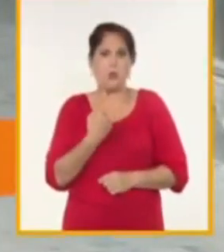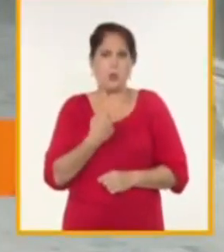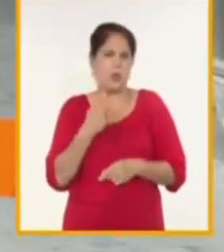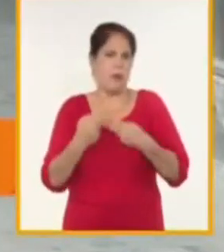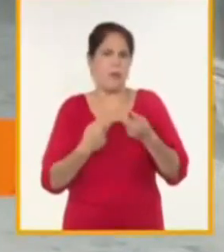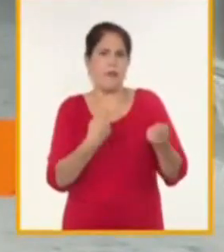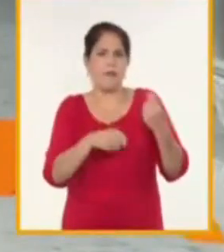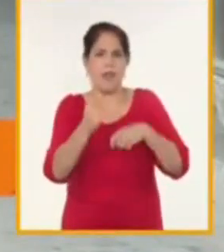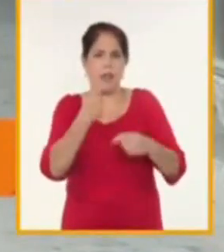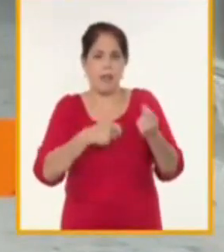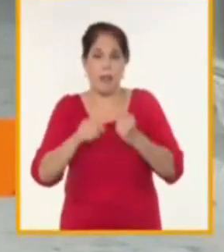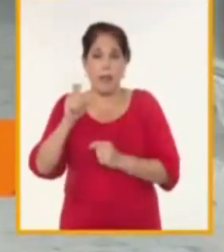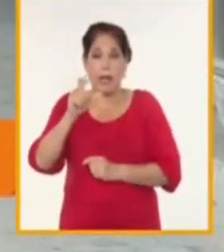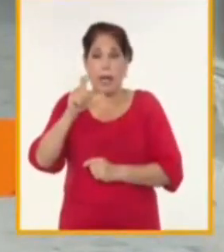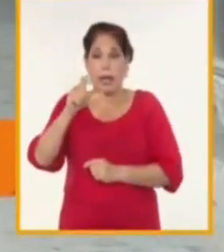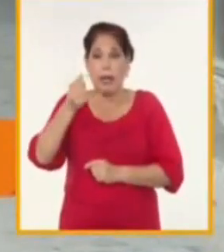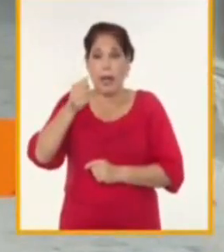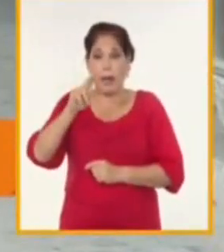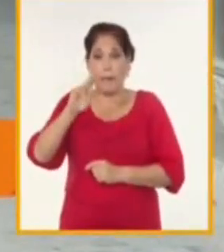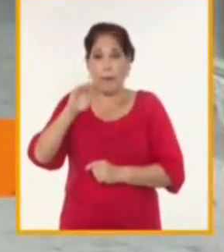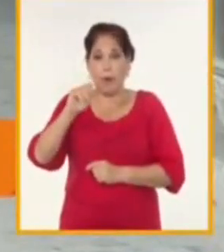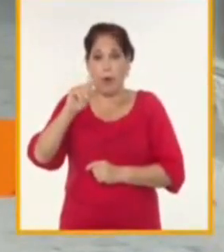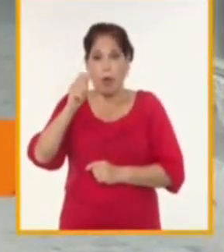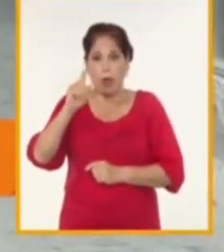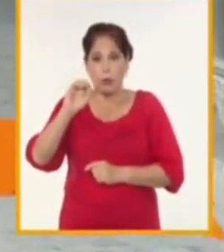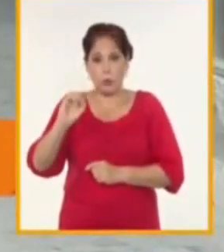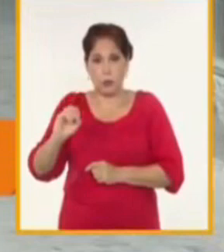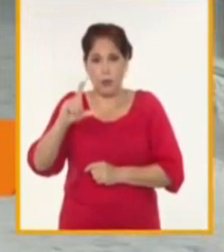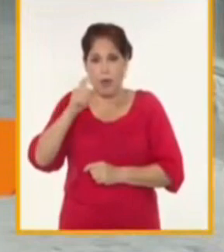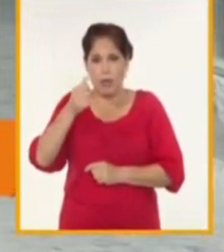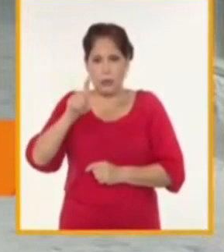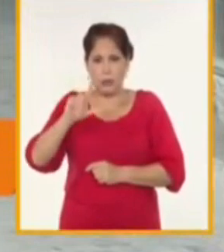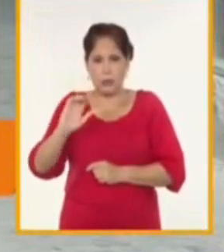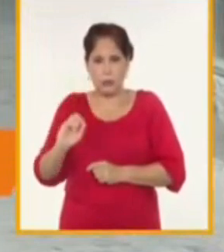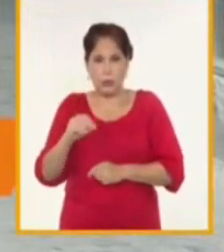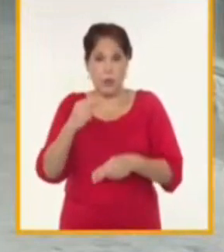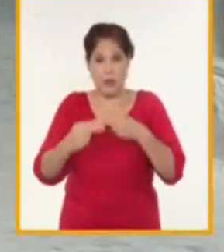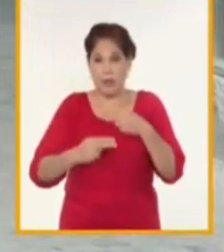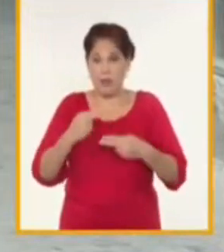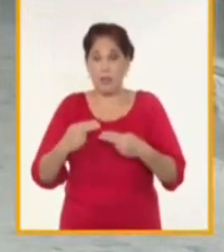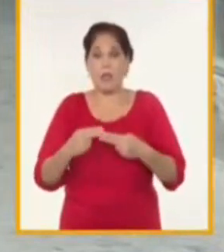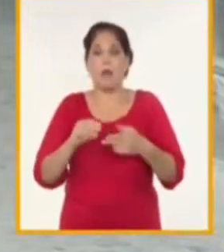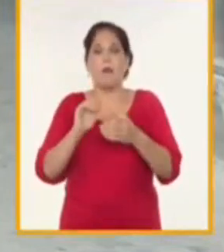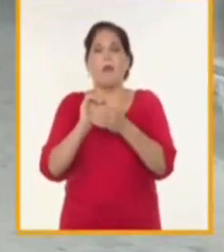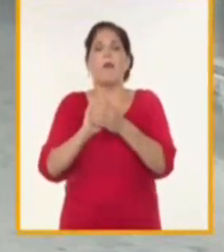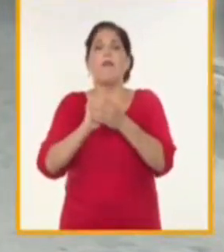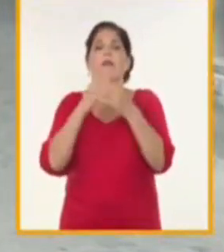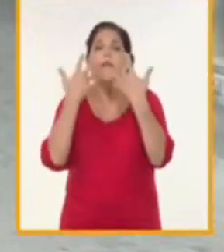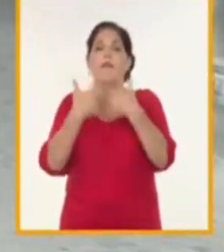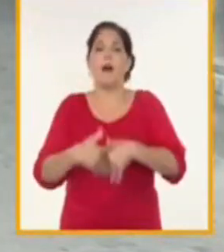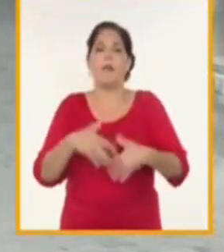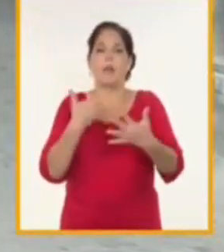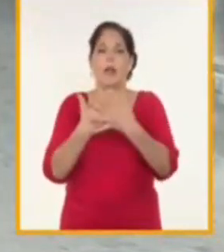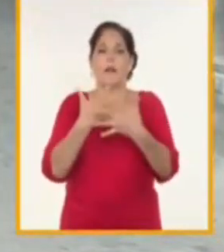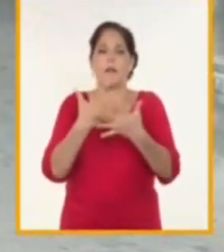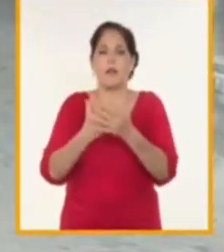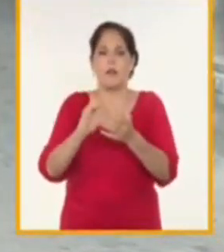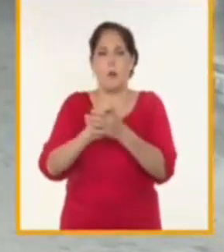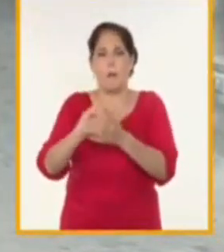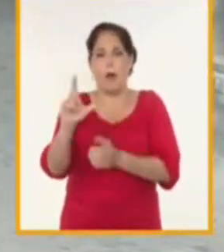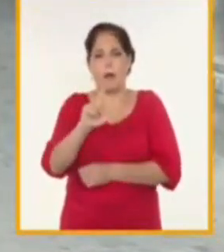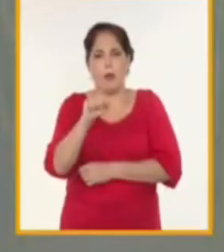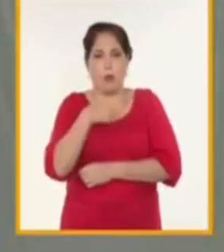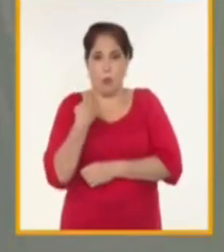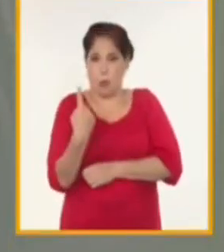todo el carbonato de calcio que va a utilizar la fábrica de vidrio Mariel que está enclavada en la zona ya